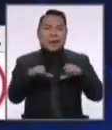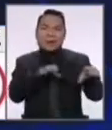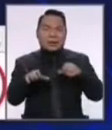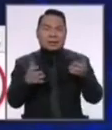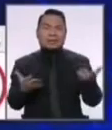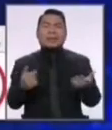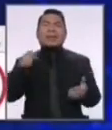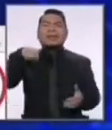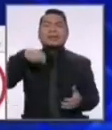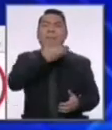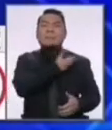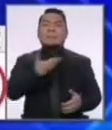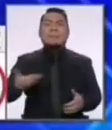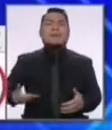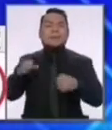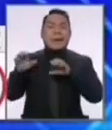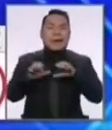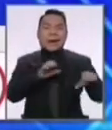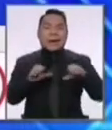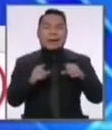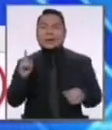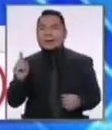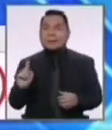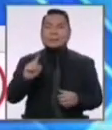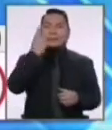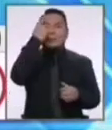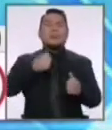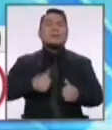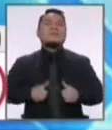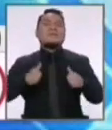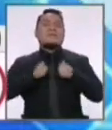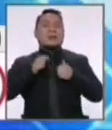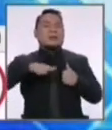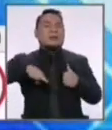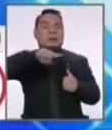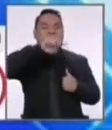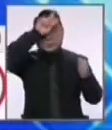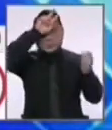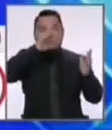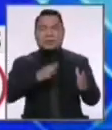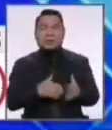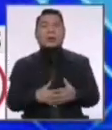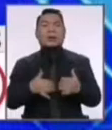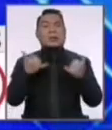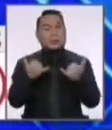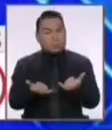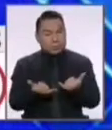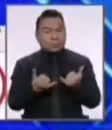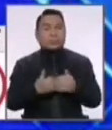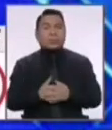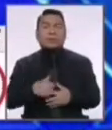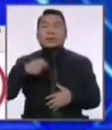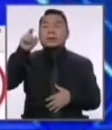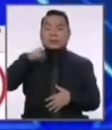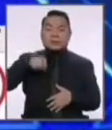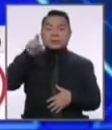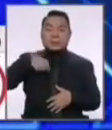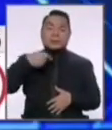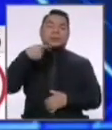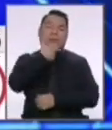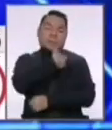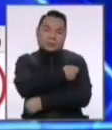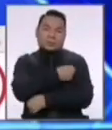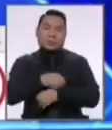Un presidente gestor que priorice la vía de los peruanos. Y hoy día necesitamos la vacuna.